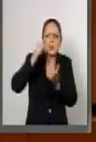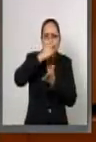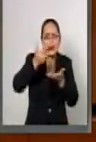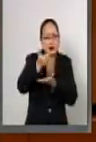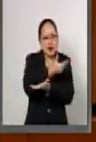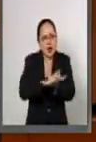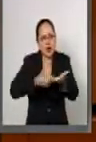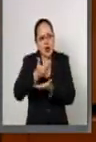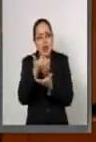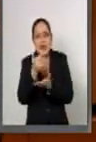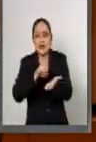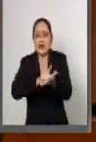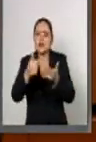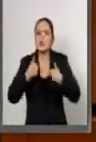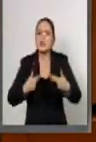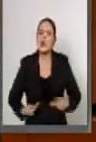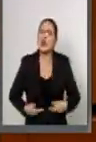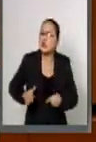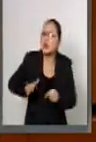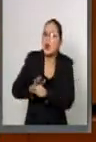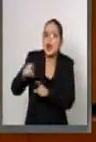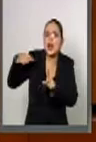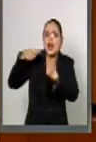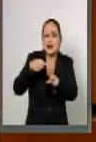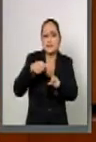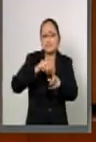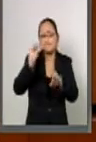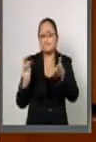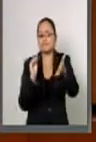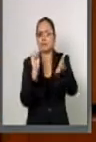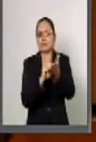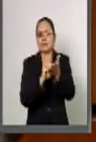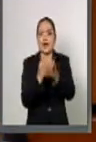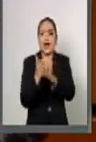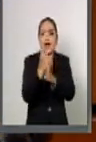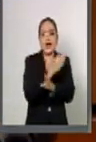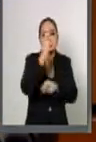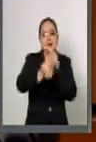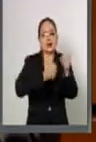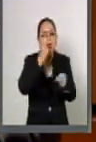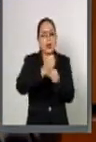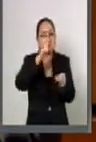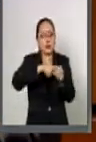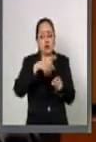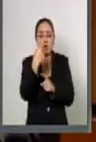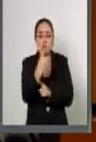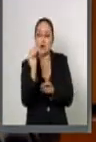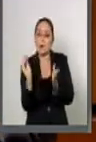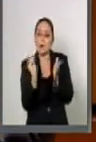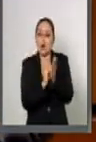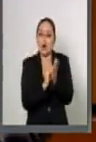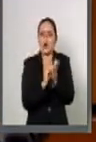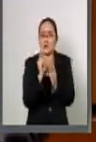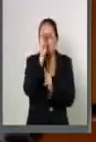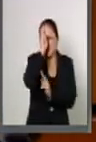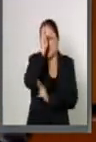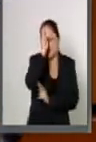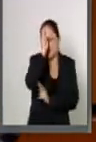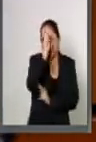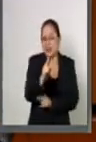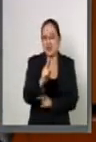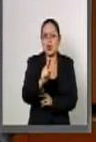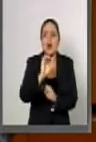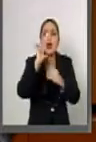humanos es aquella que introdujo en el año 2001 la prohibición de toda